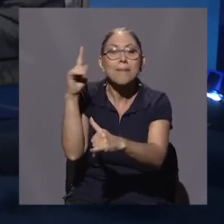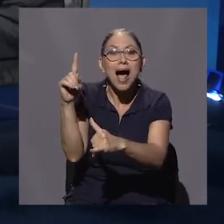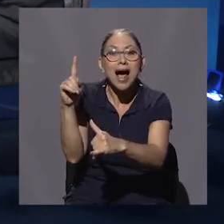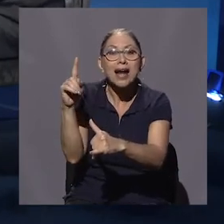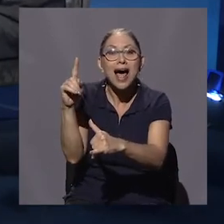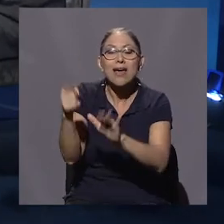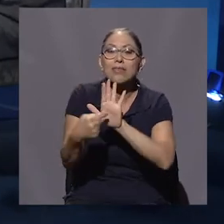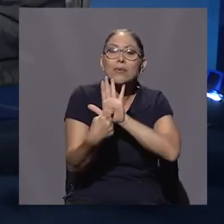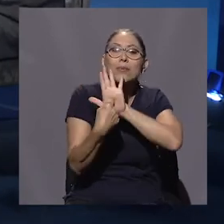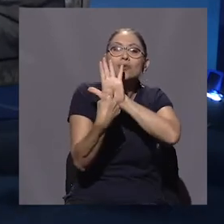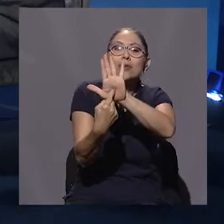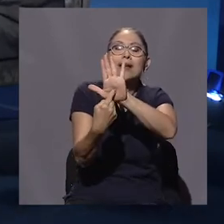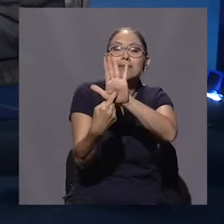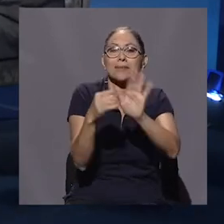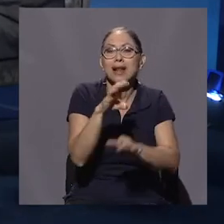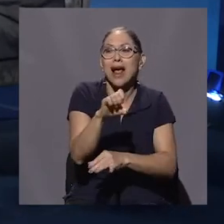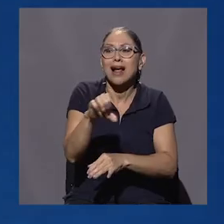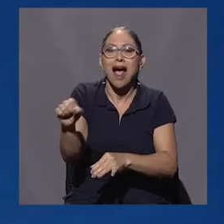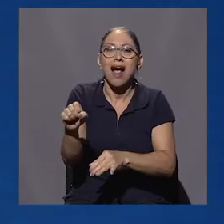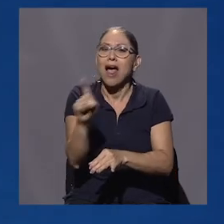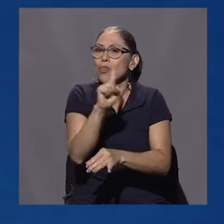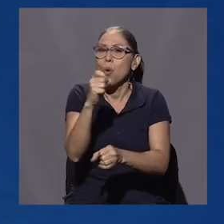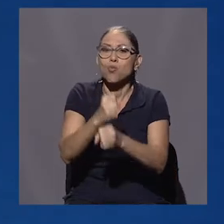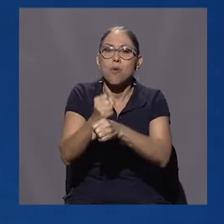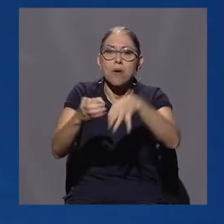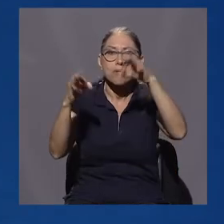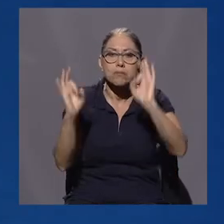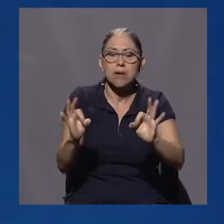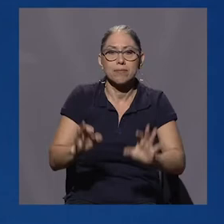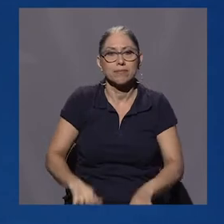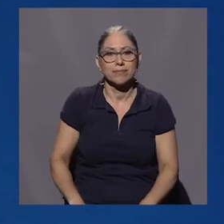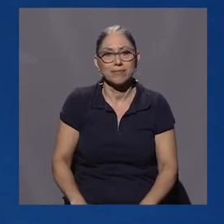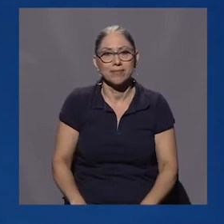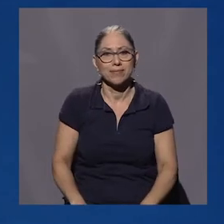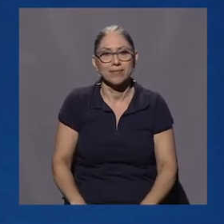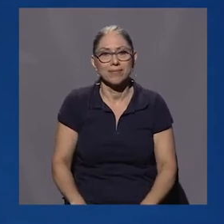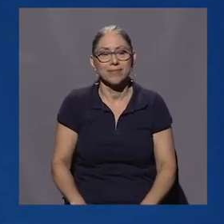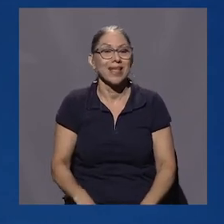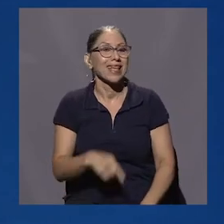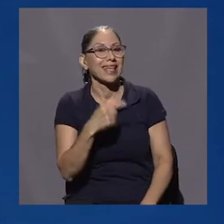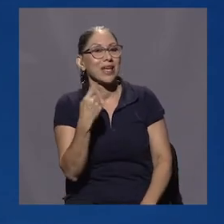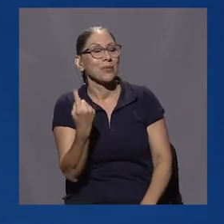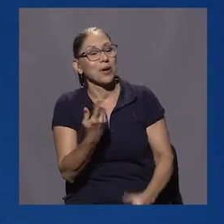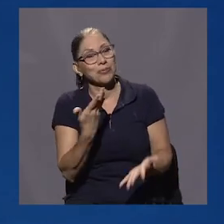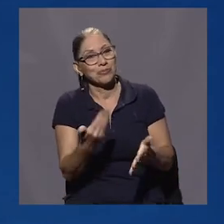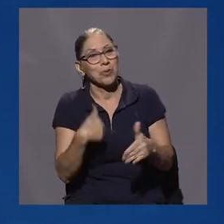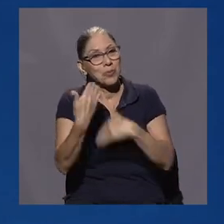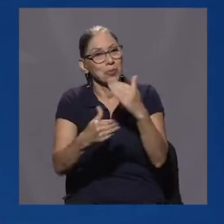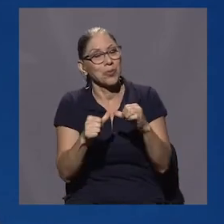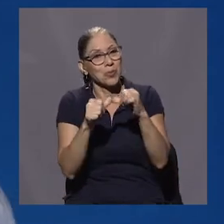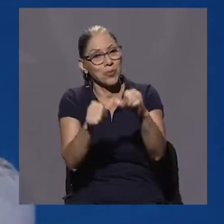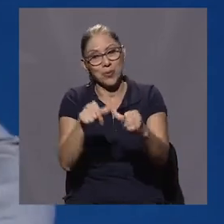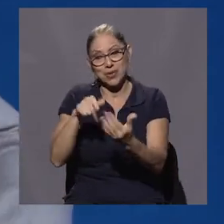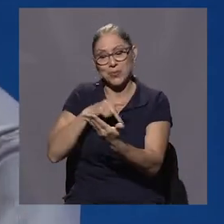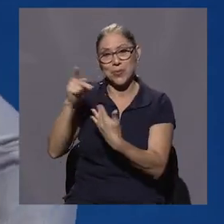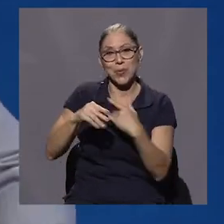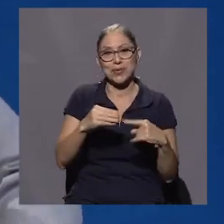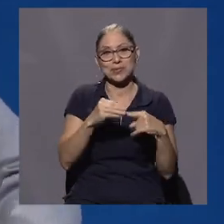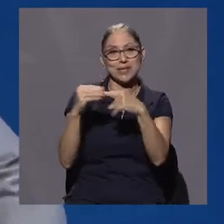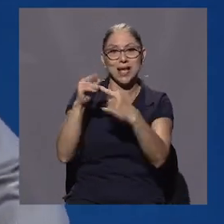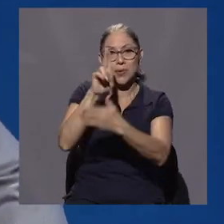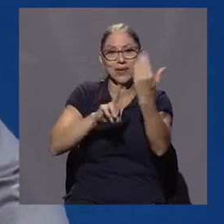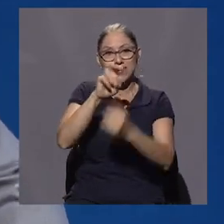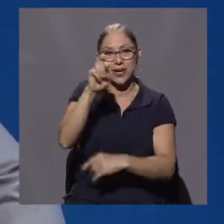ineficiencia de la caja. Y es diferente. Don Oscar siempre editorializando mis comentarios. Regresamos, estamos en